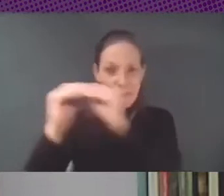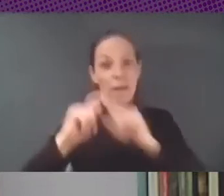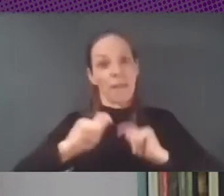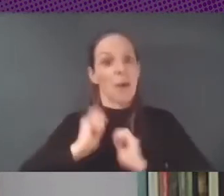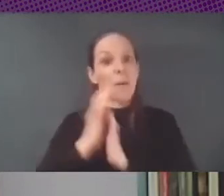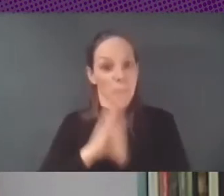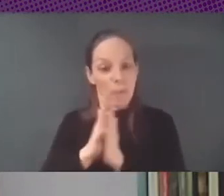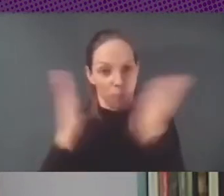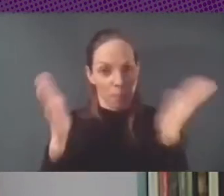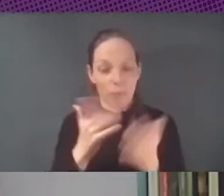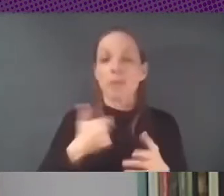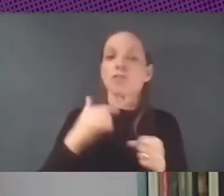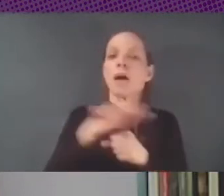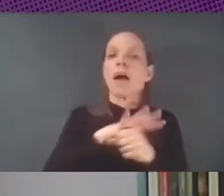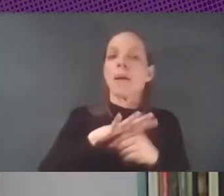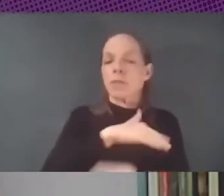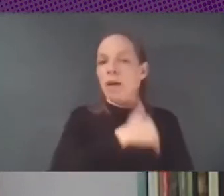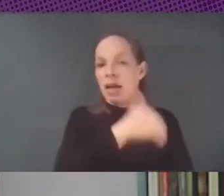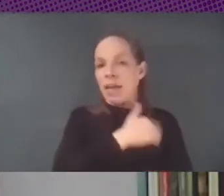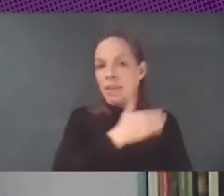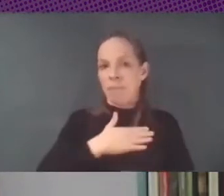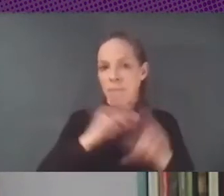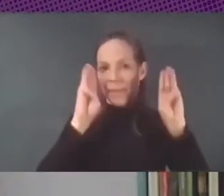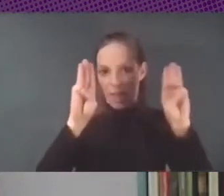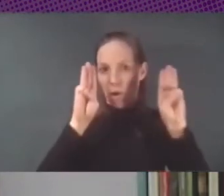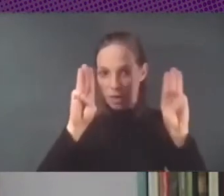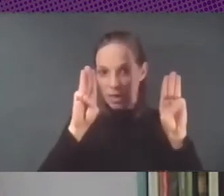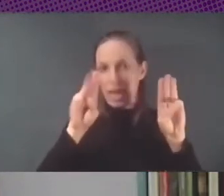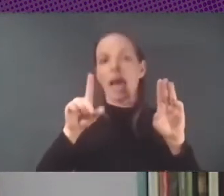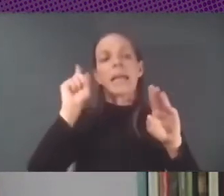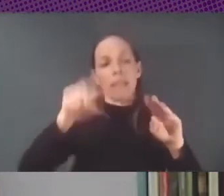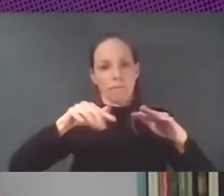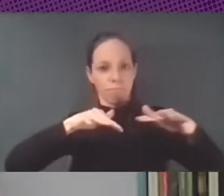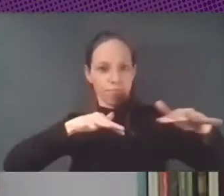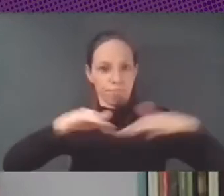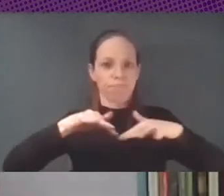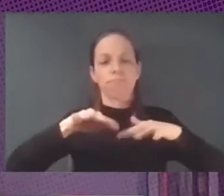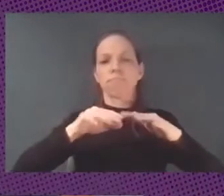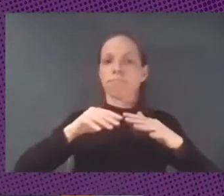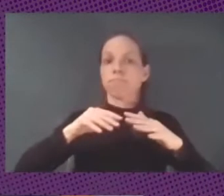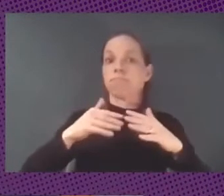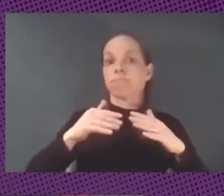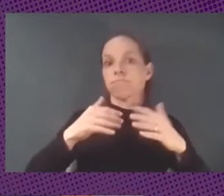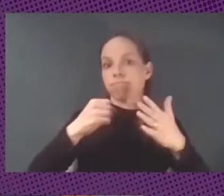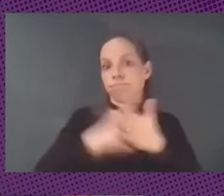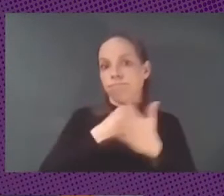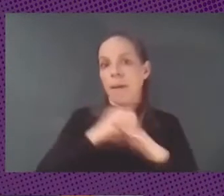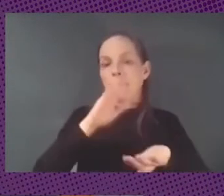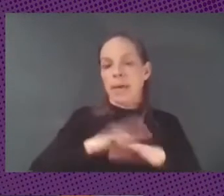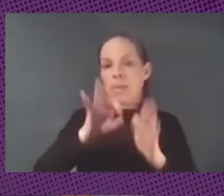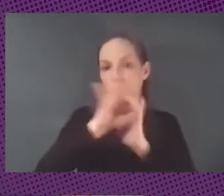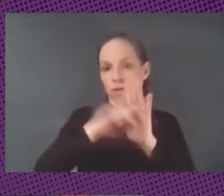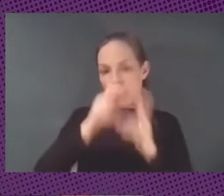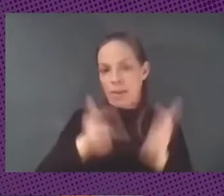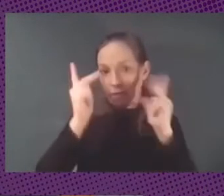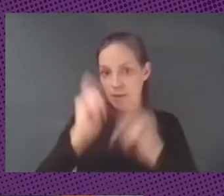vengo del campo académico de la pedagogía y también del activismo en software libre y es de esta intersección